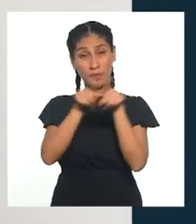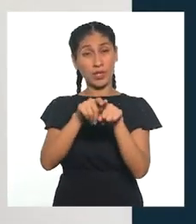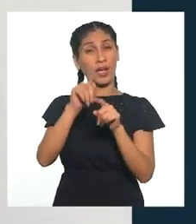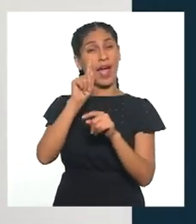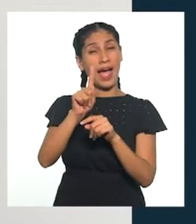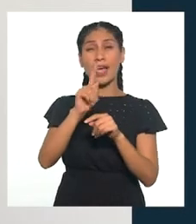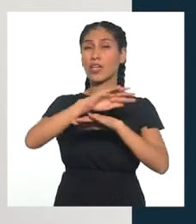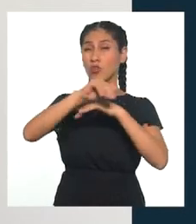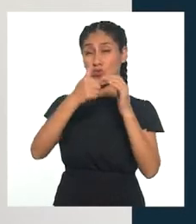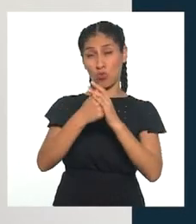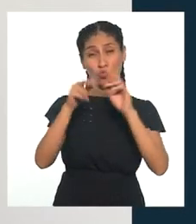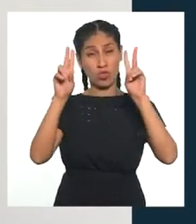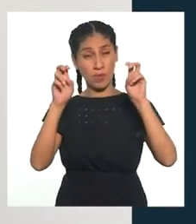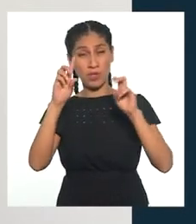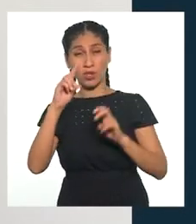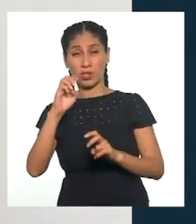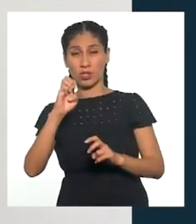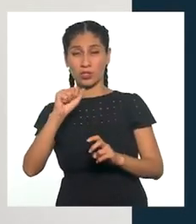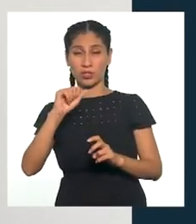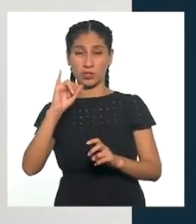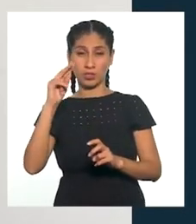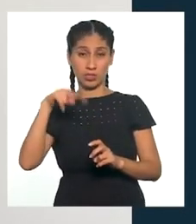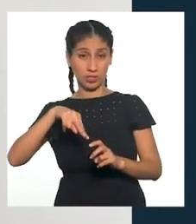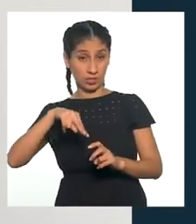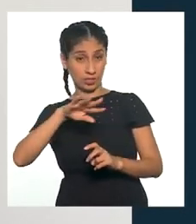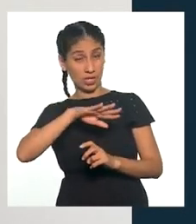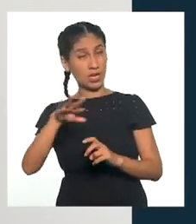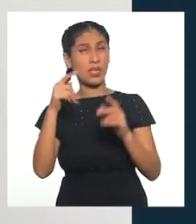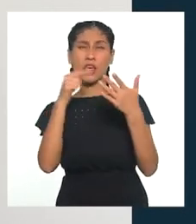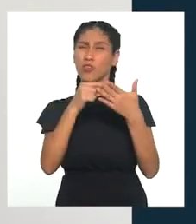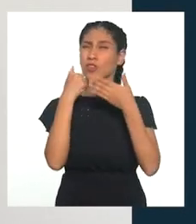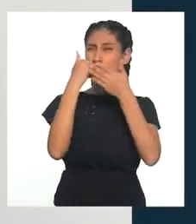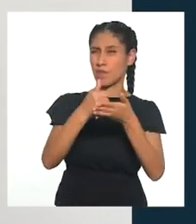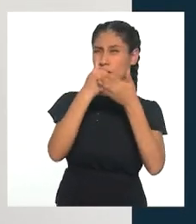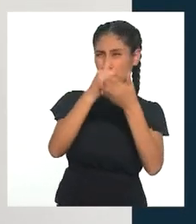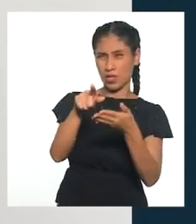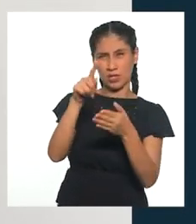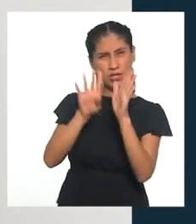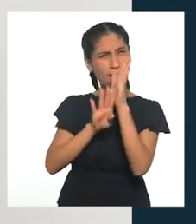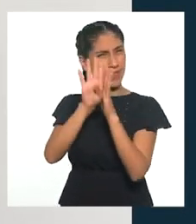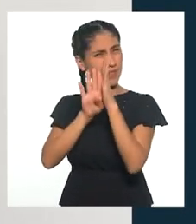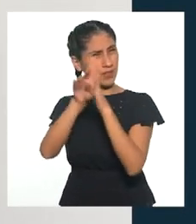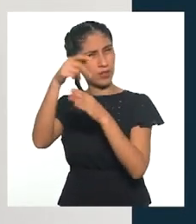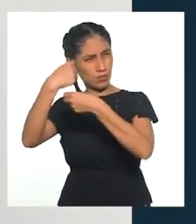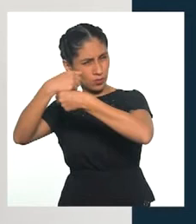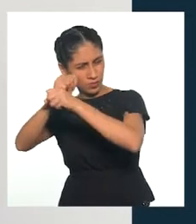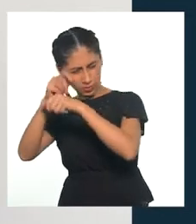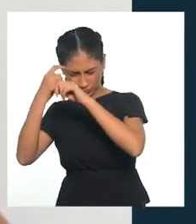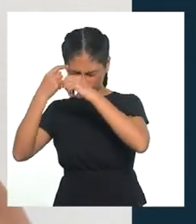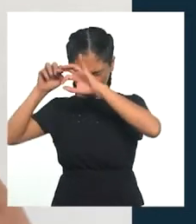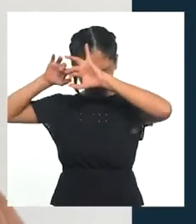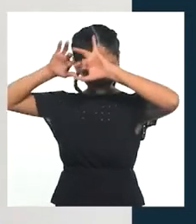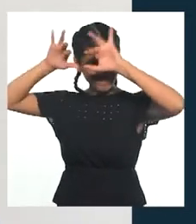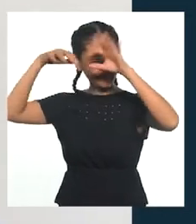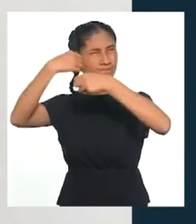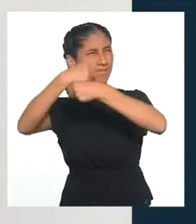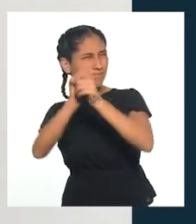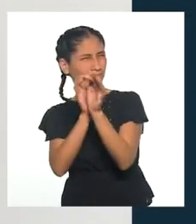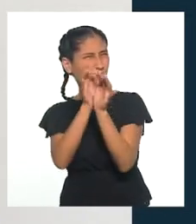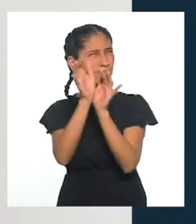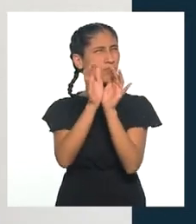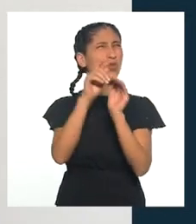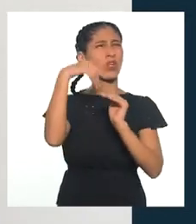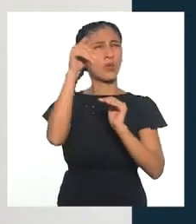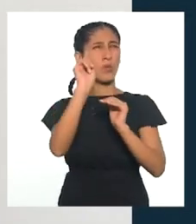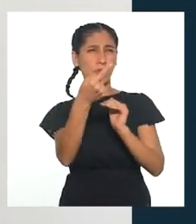basado en el diseño, ayuda mucho a desarrollar la creatividad. Porque dentro de ese método, uno se plantea un problema